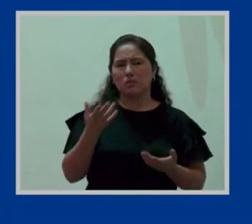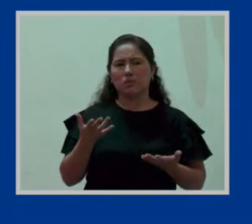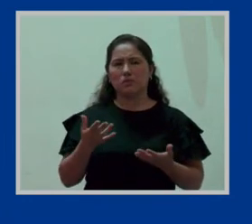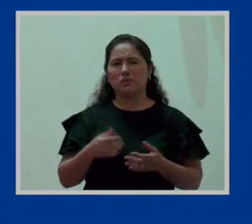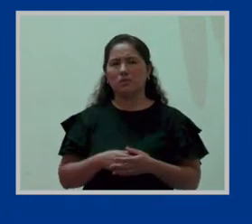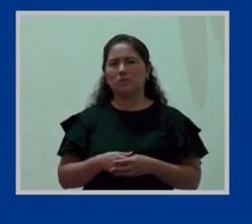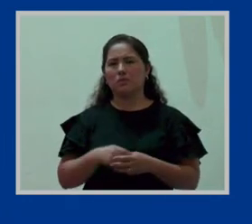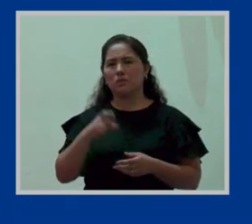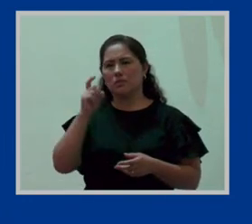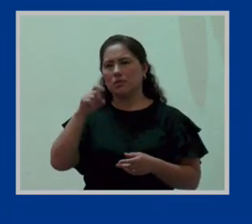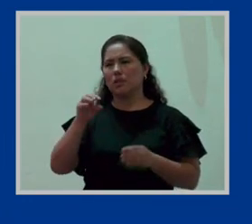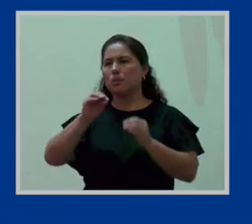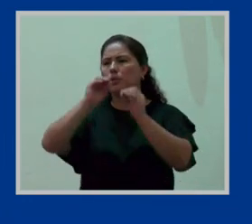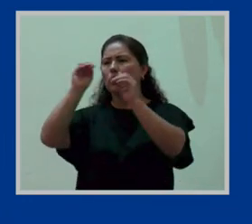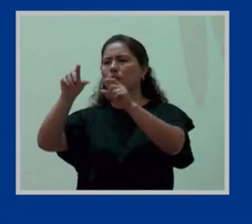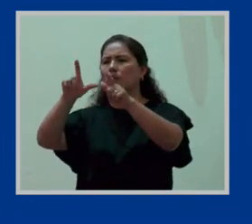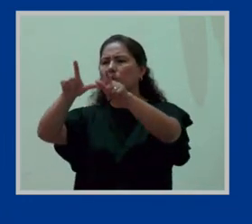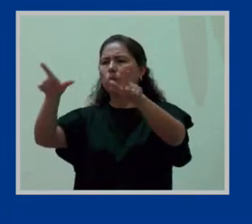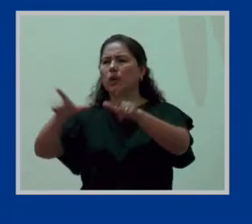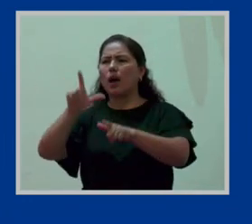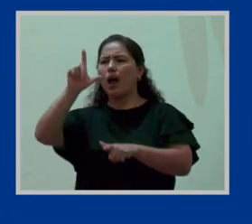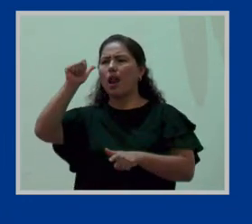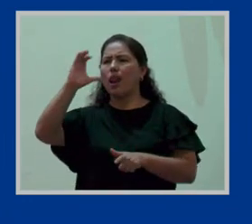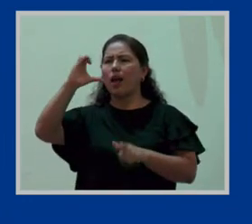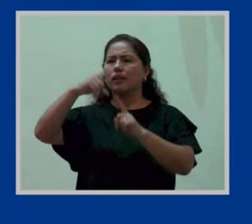que buscar el lugar donde se va a implementar el lactario.